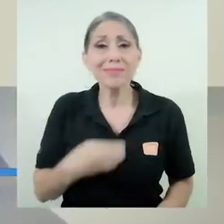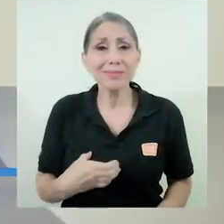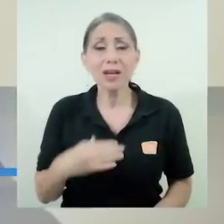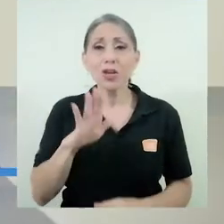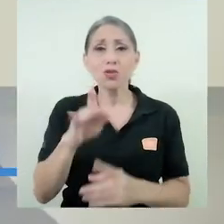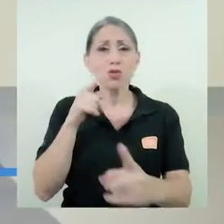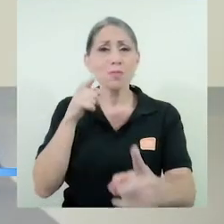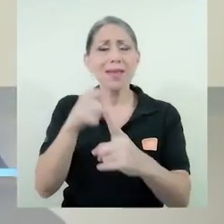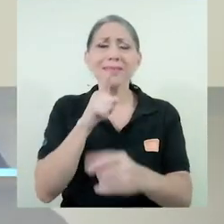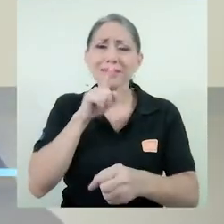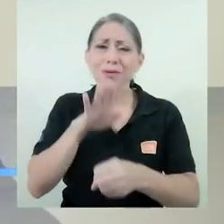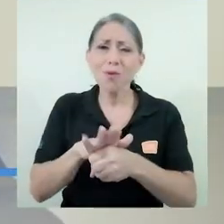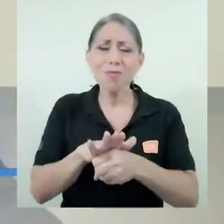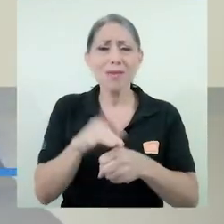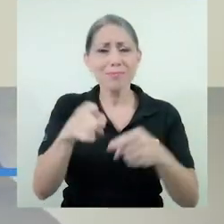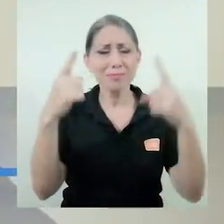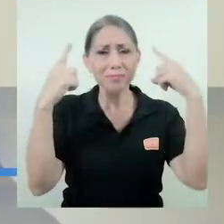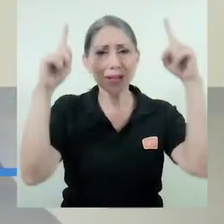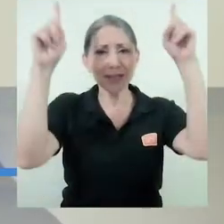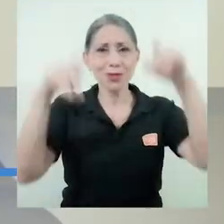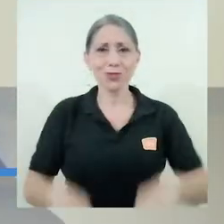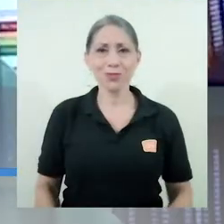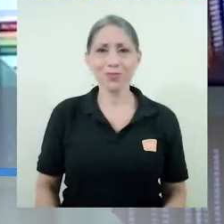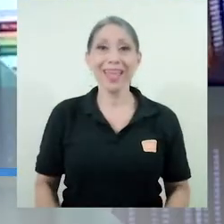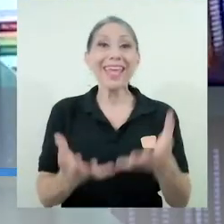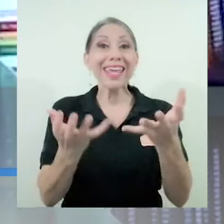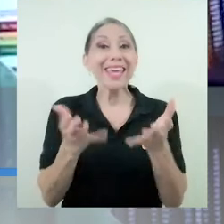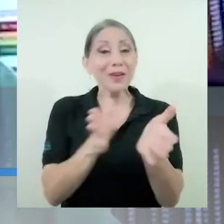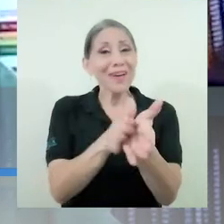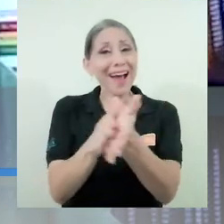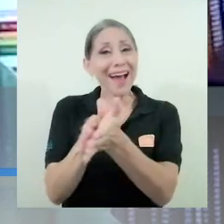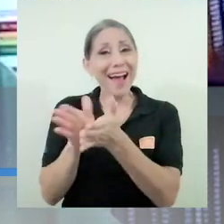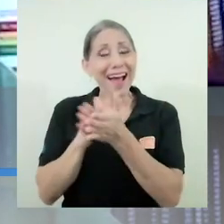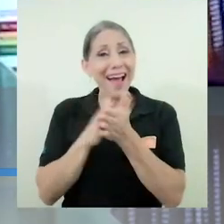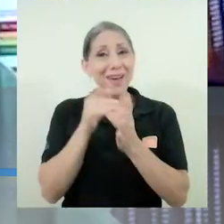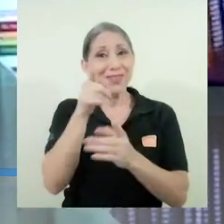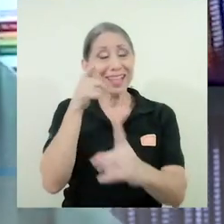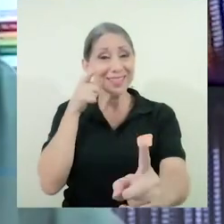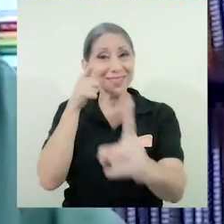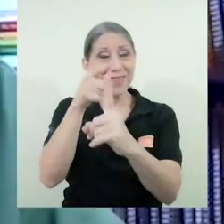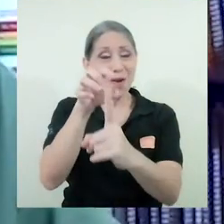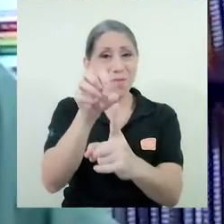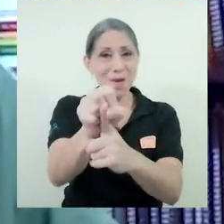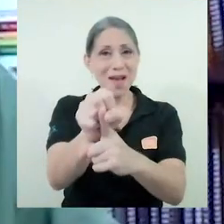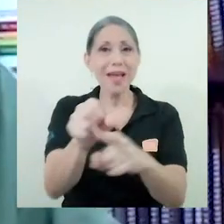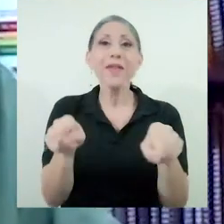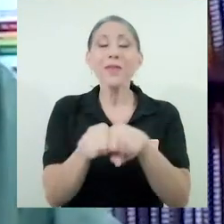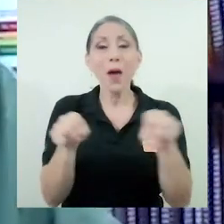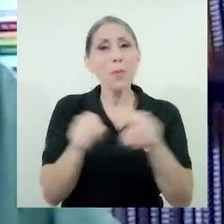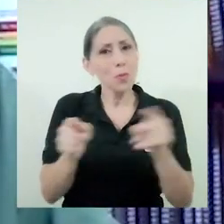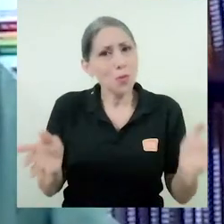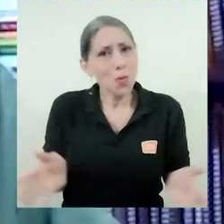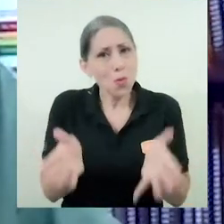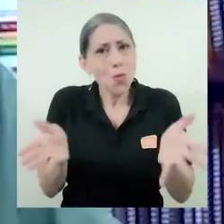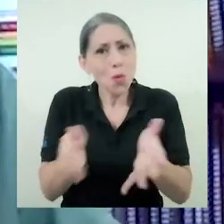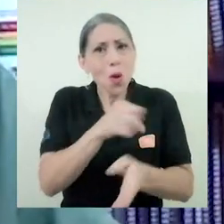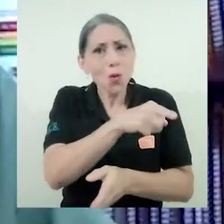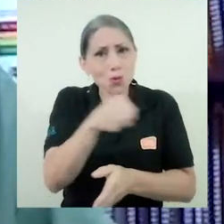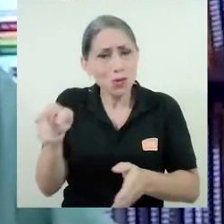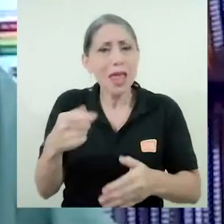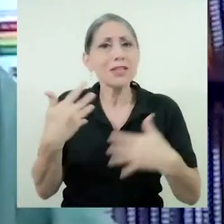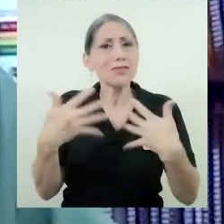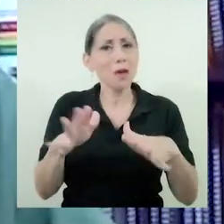metas se cumplan. Les deseo el mejor de los éxitos. Quiero felicitarlas por esta nueva meta alcanzada en sus vidas. Asimismo,